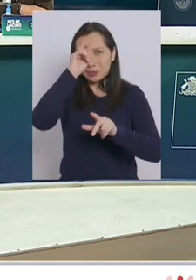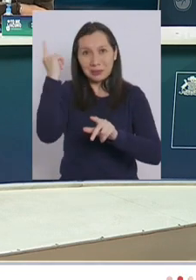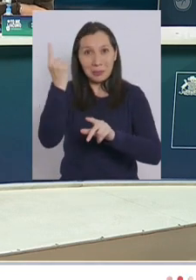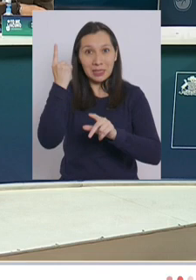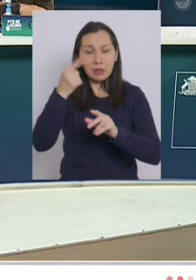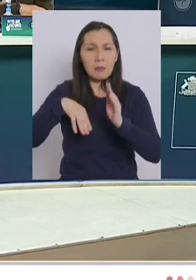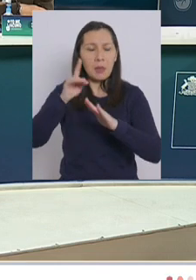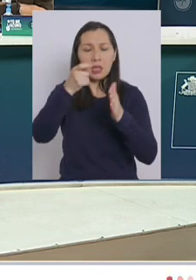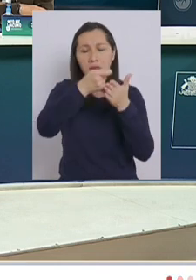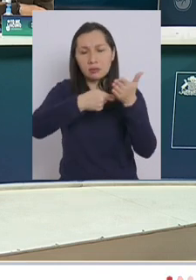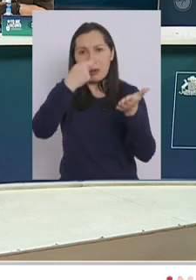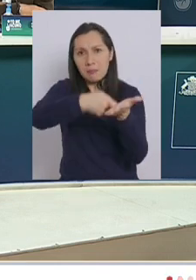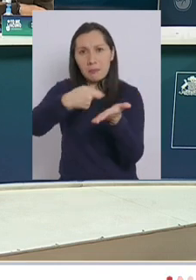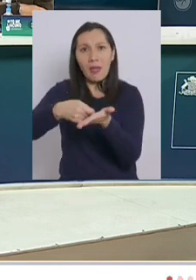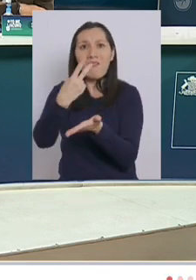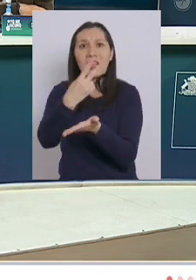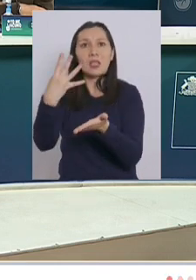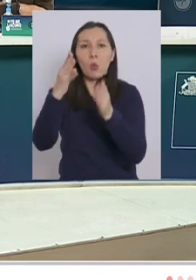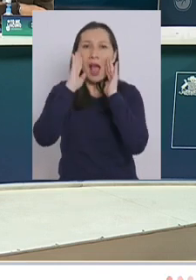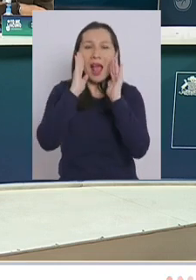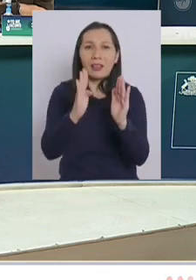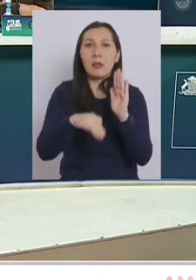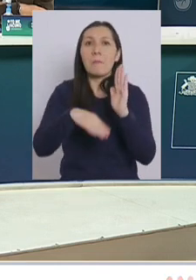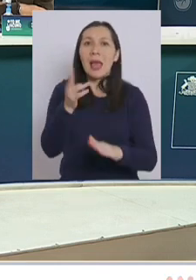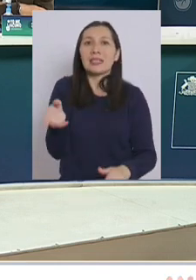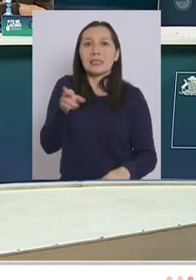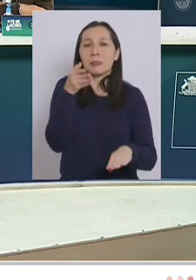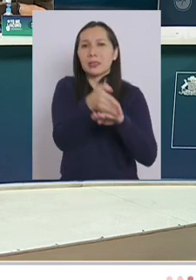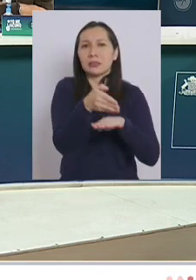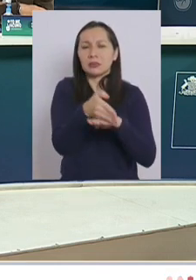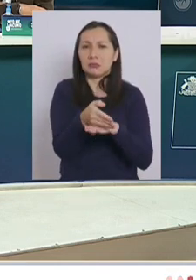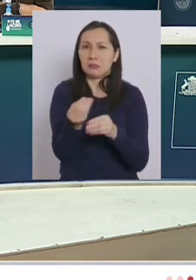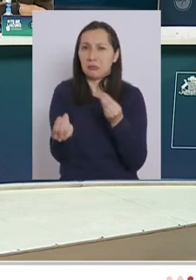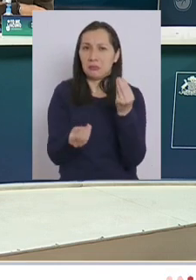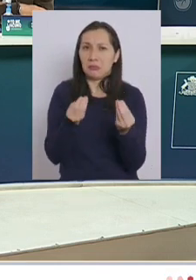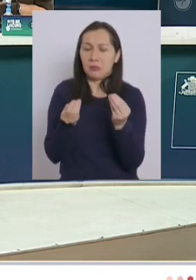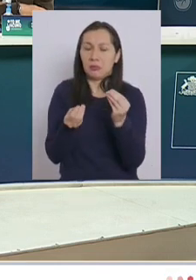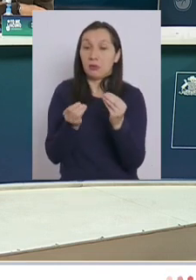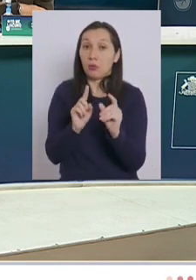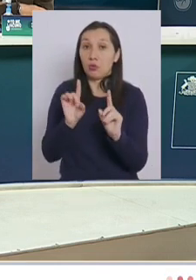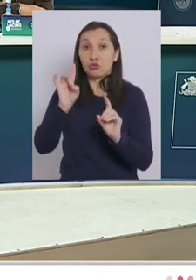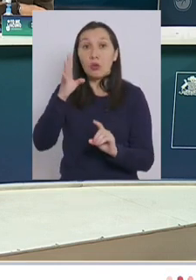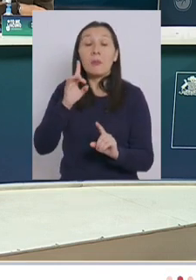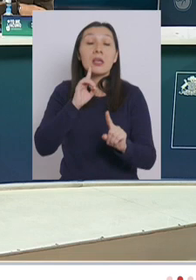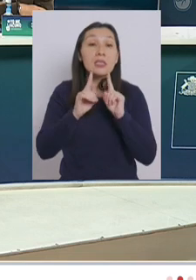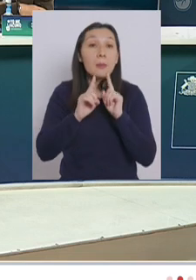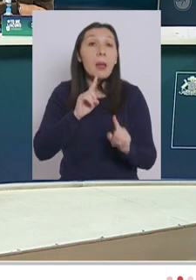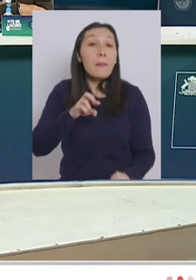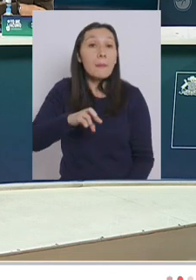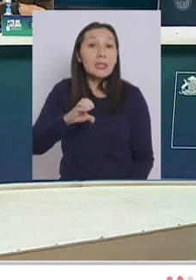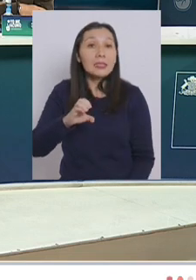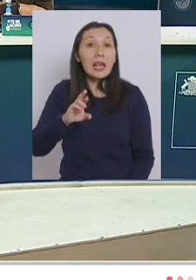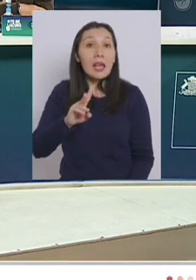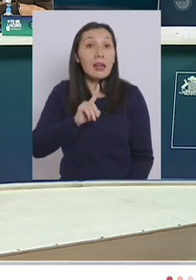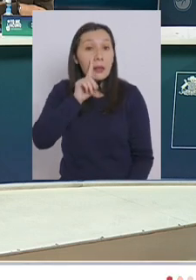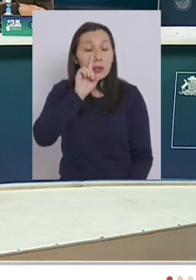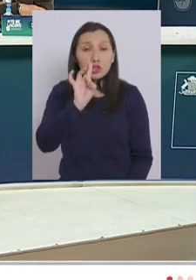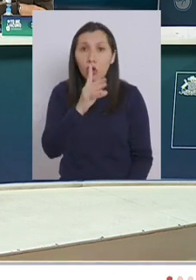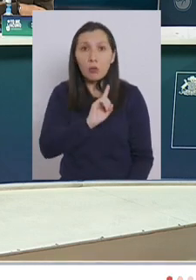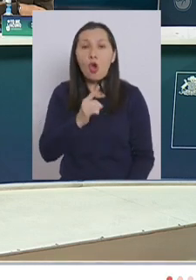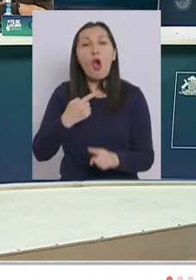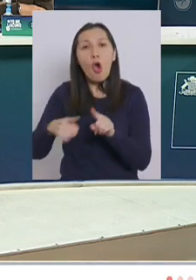facturan en el país a partir de las 24 prestaciones más frecuentes ¿qué les parece esta situación? no son solamente exámenes PCR sino que exámenes